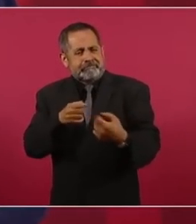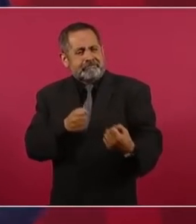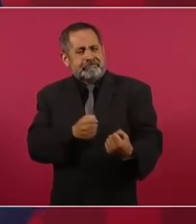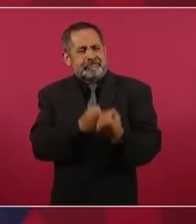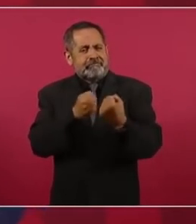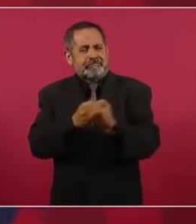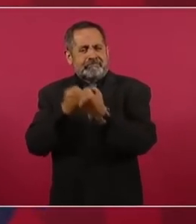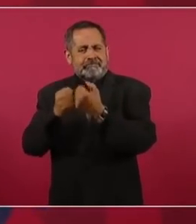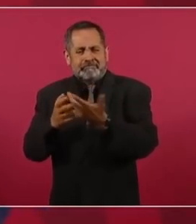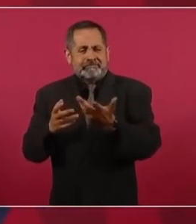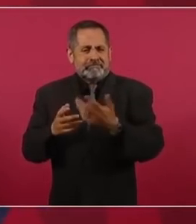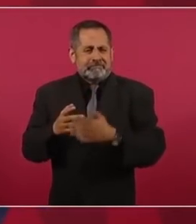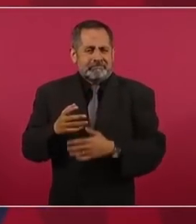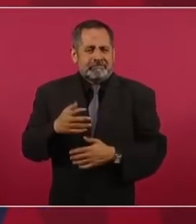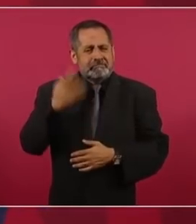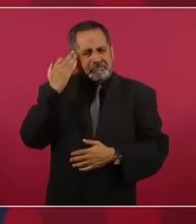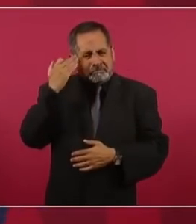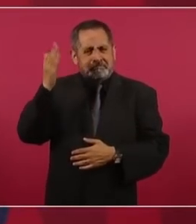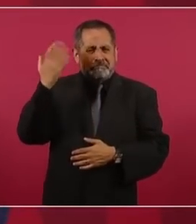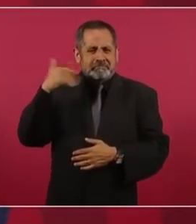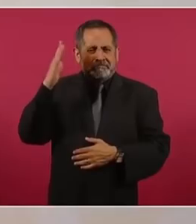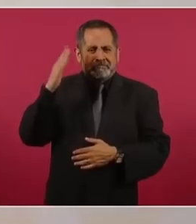durante la Guerra Fría.